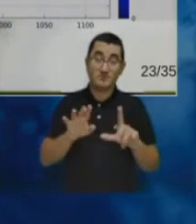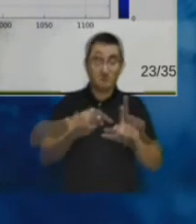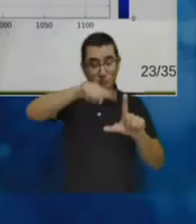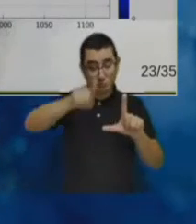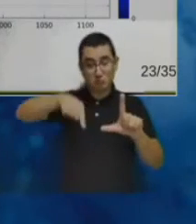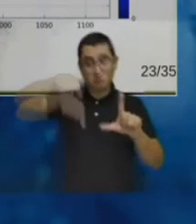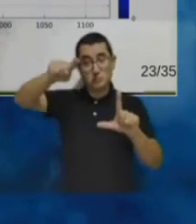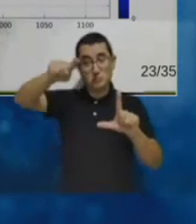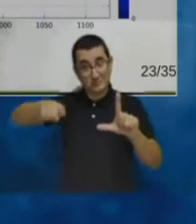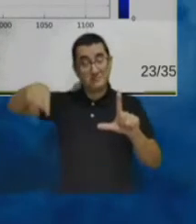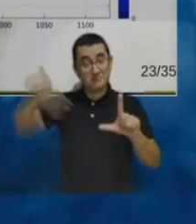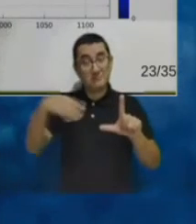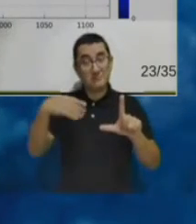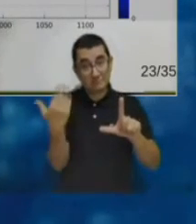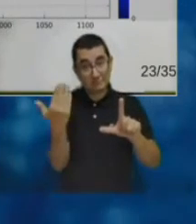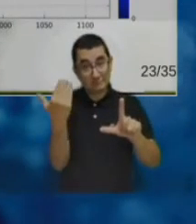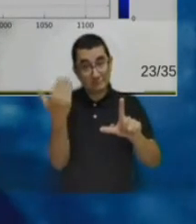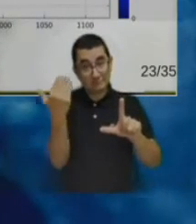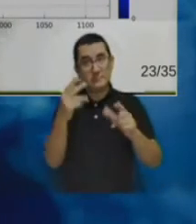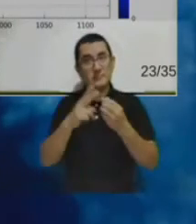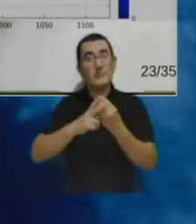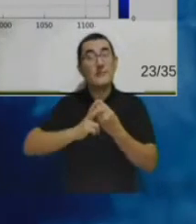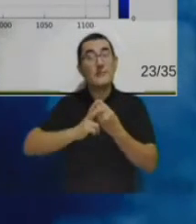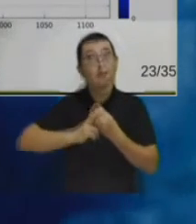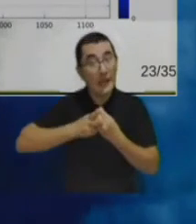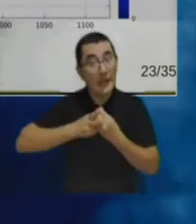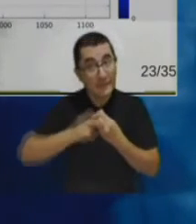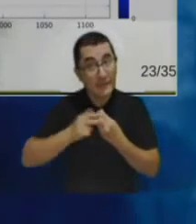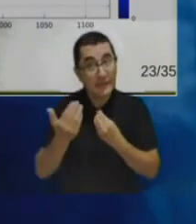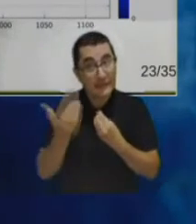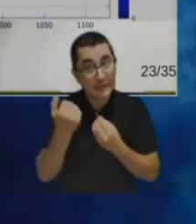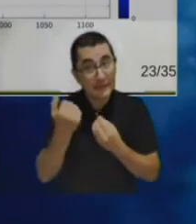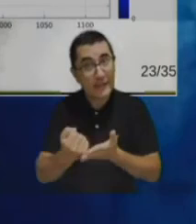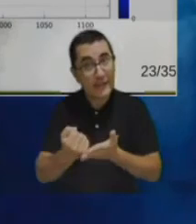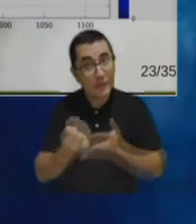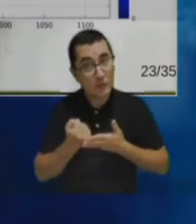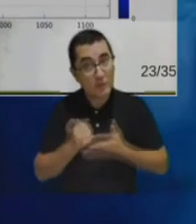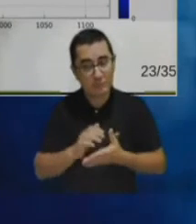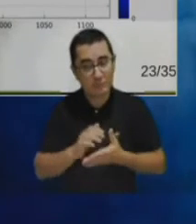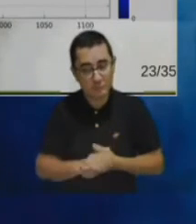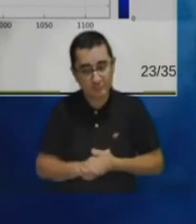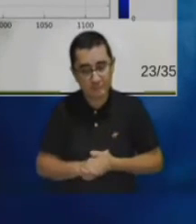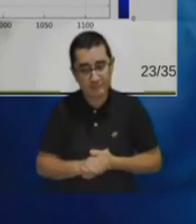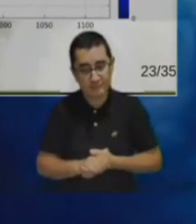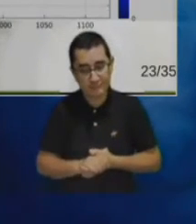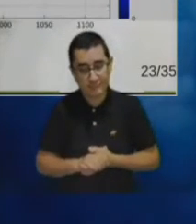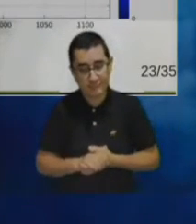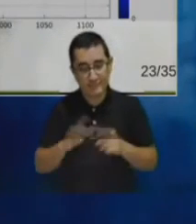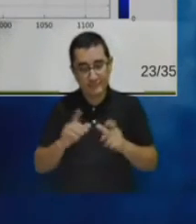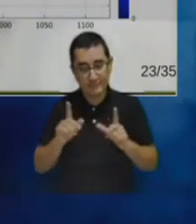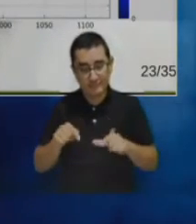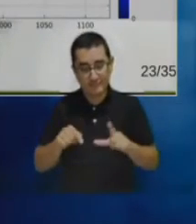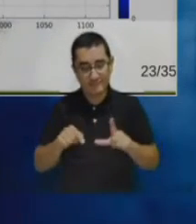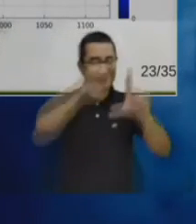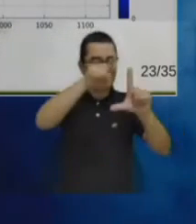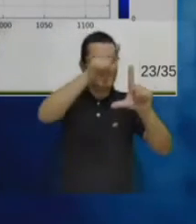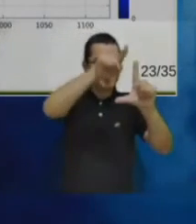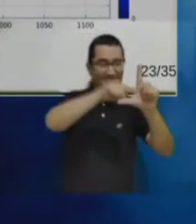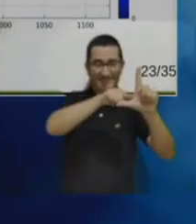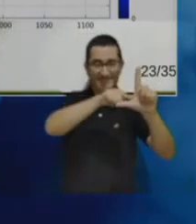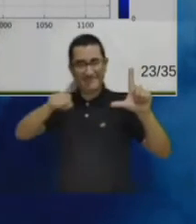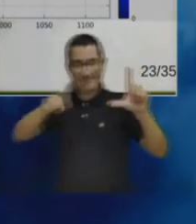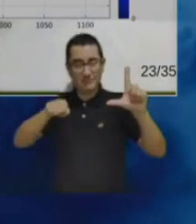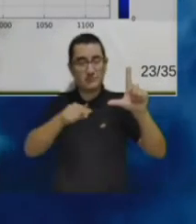herramienta de seguimiento de posición está funcionando bien y también el sistema de generación y captura de campo está